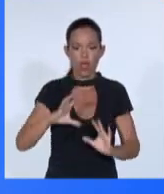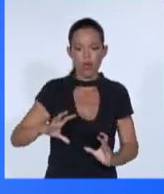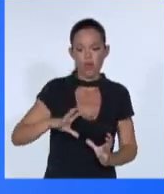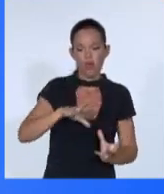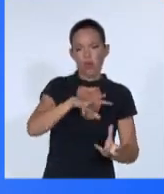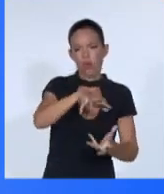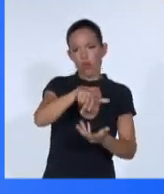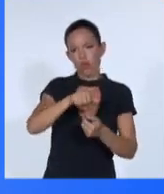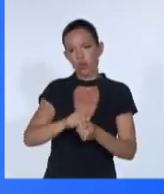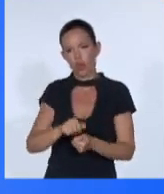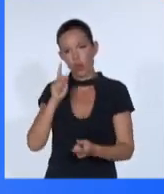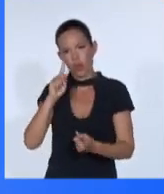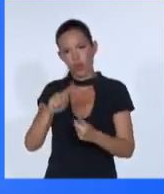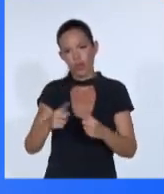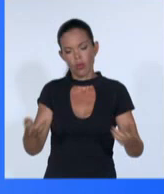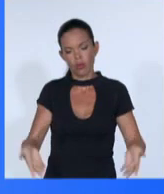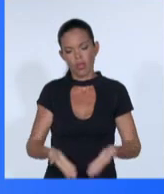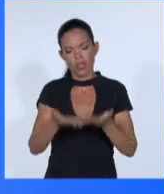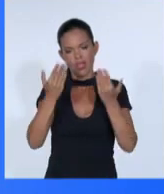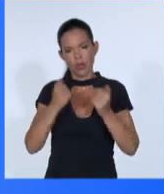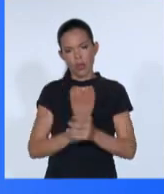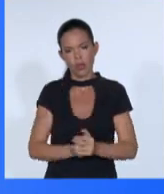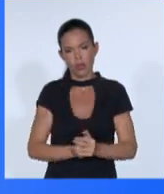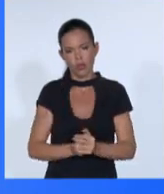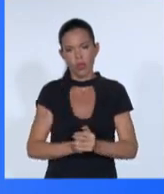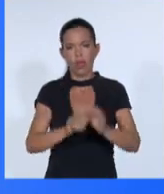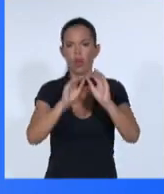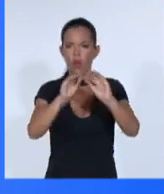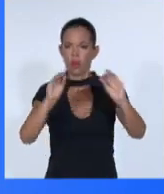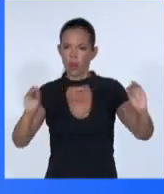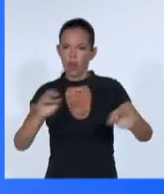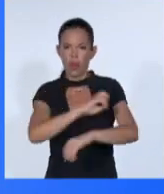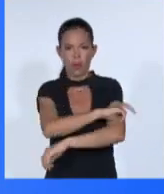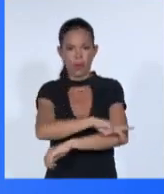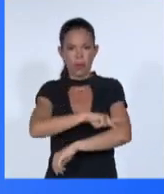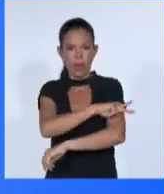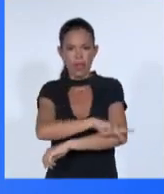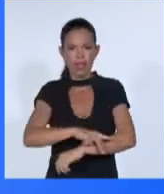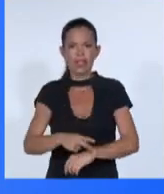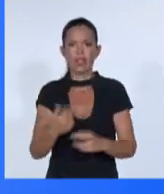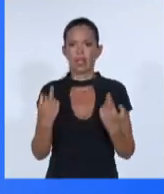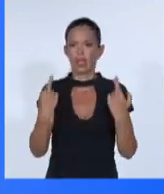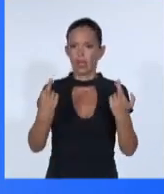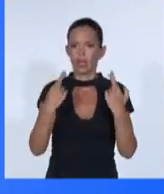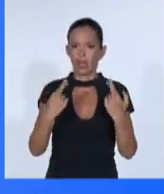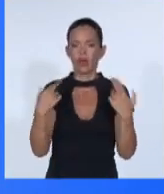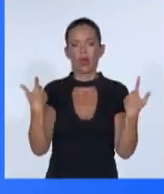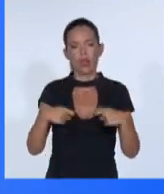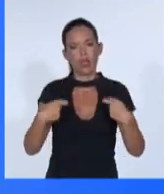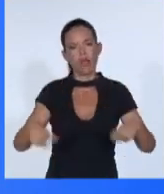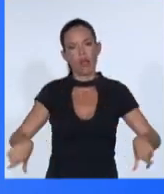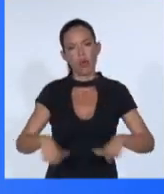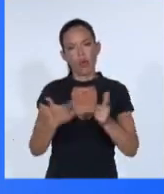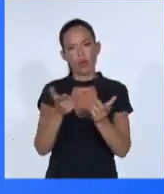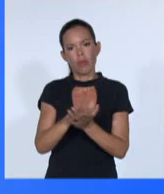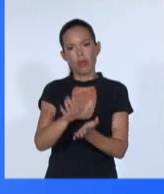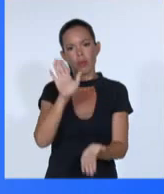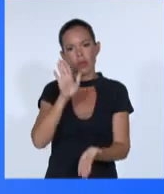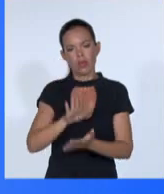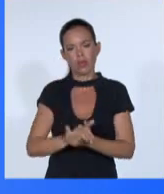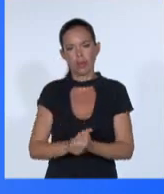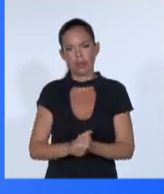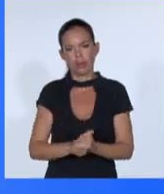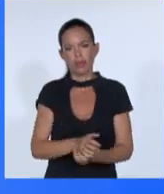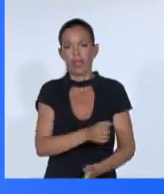Exhortamos firmemente a los países desarrollados a cumplir sus promesas en esta esfera. Los esfuerzos de los países en